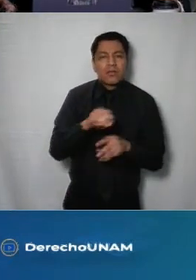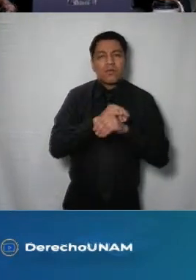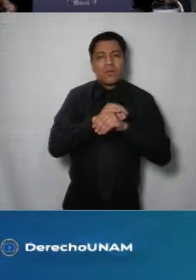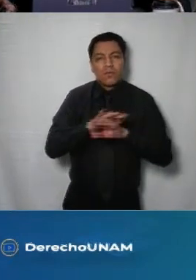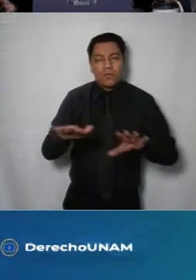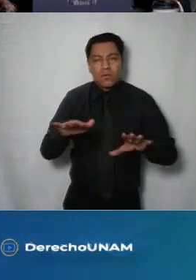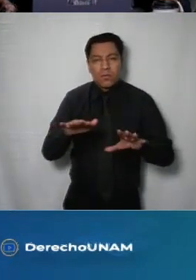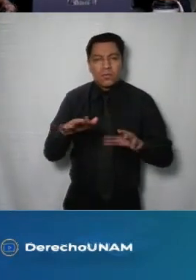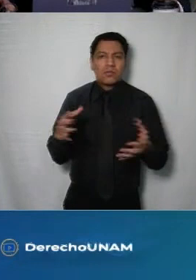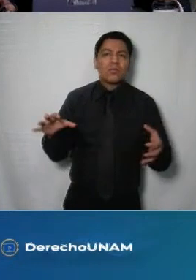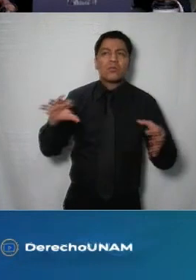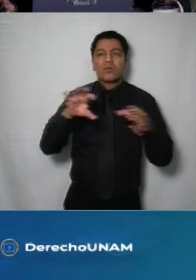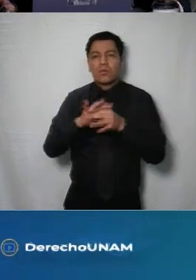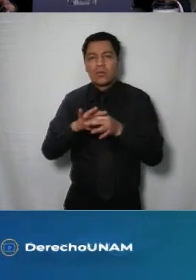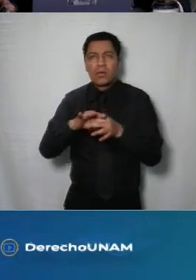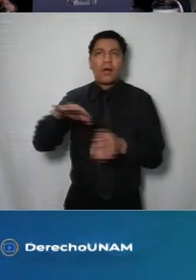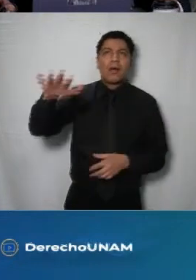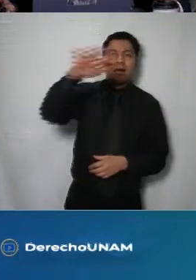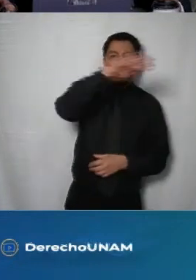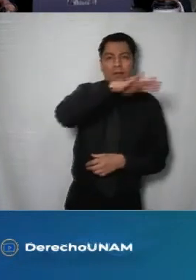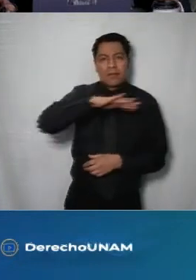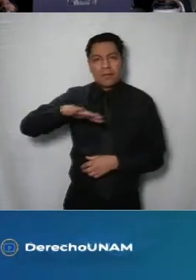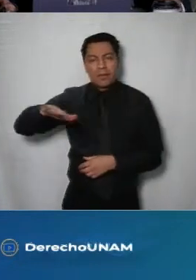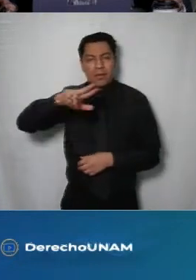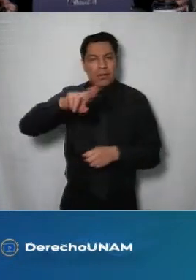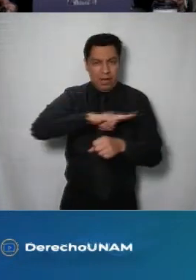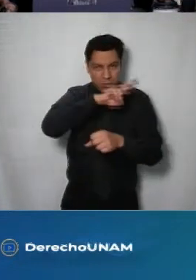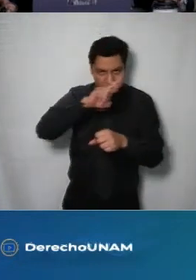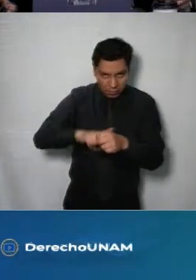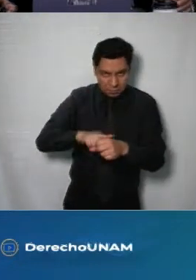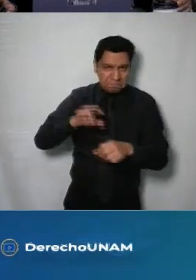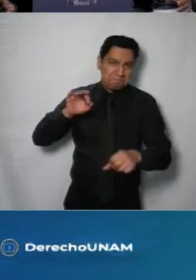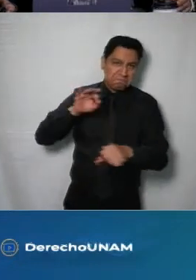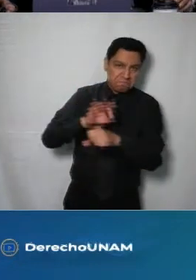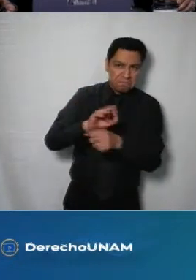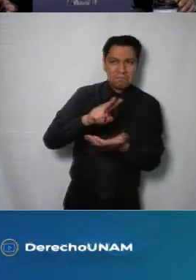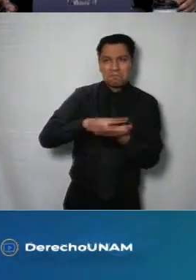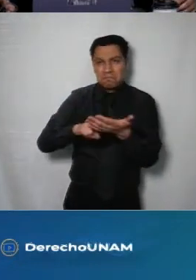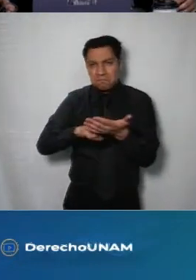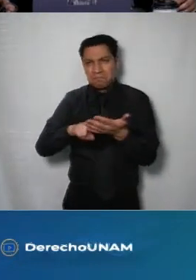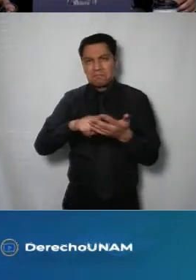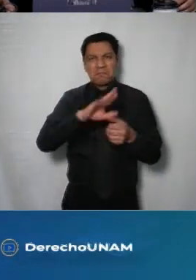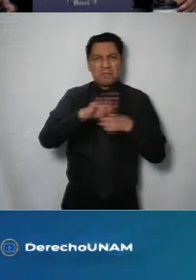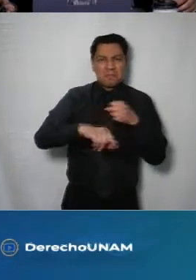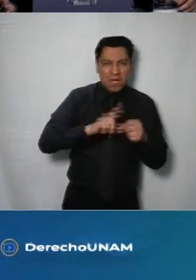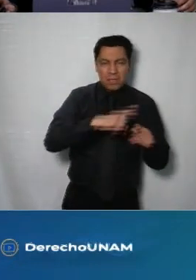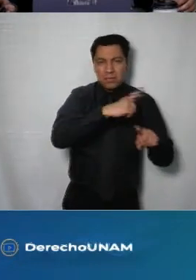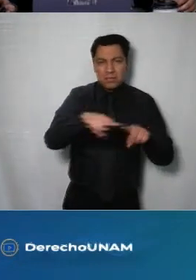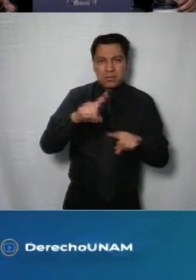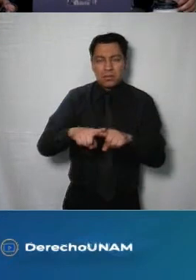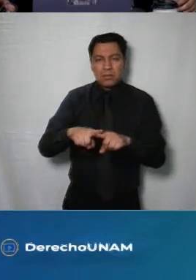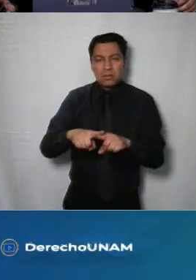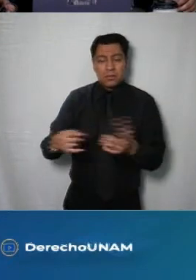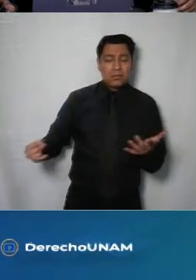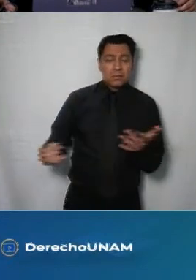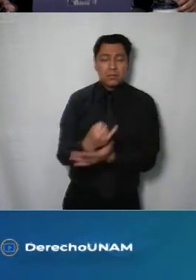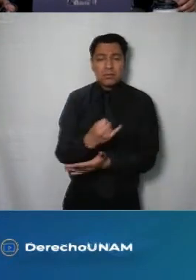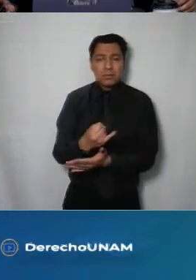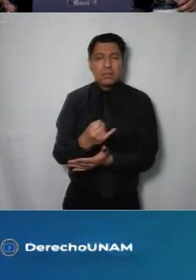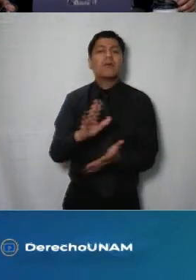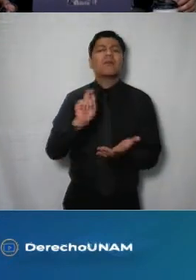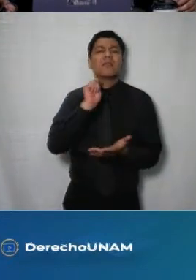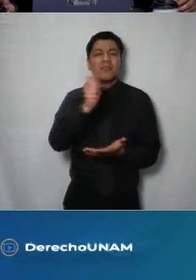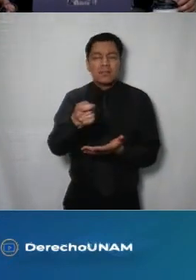formación vinculado con el medio ambiente y por otro lado se determinó que si bien la alcaldía no es competente para